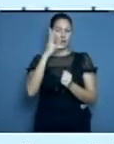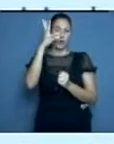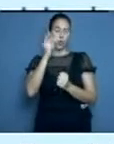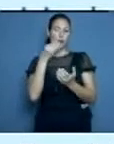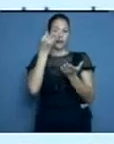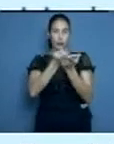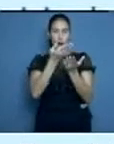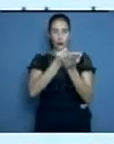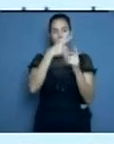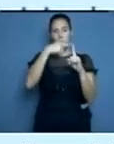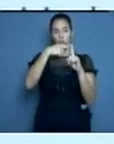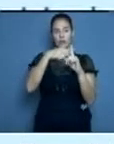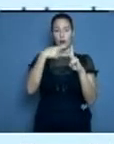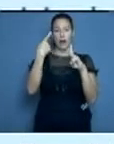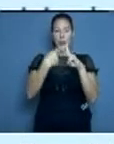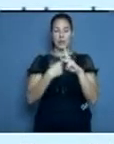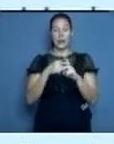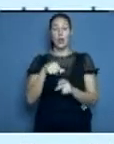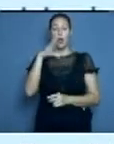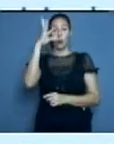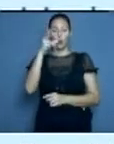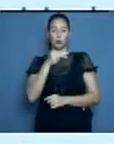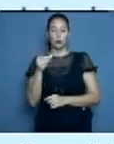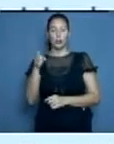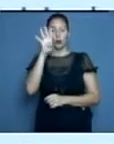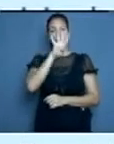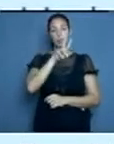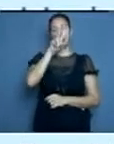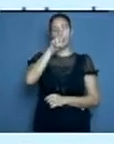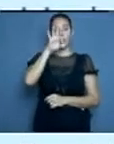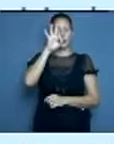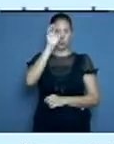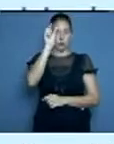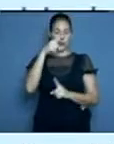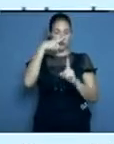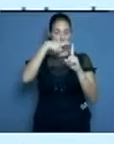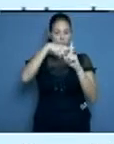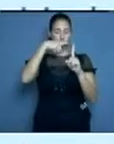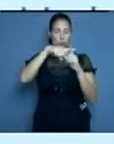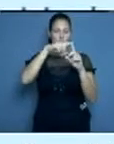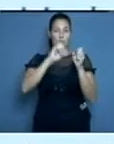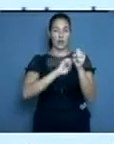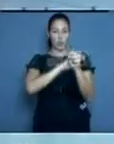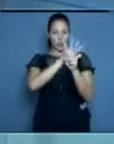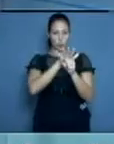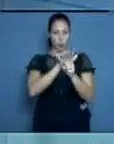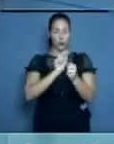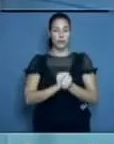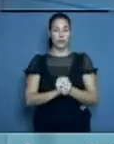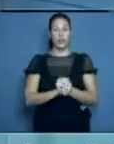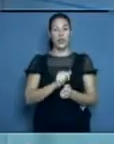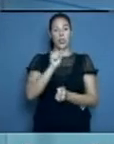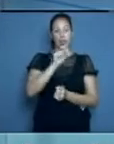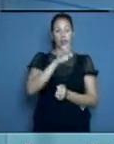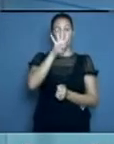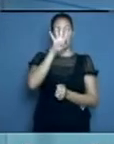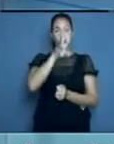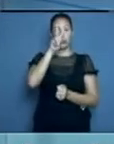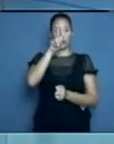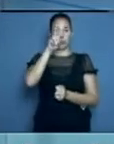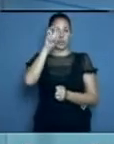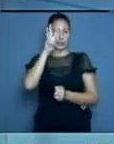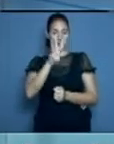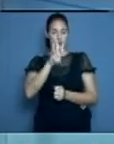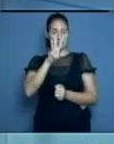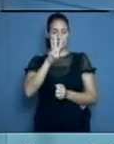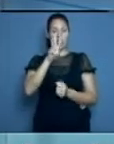SARS-CoV-2, con el reporte de 428 casos positivos a la COVID-19, 423 autóctonos y